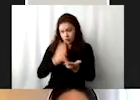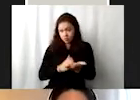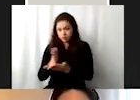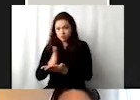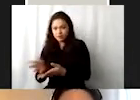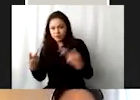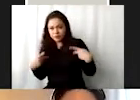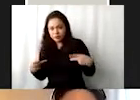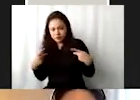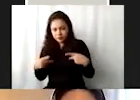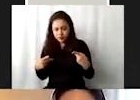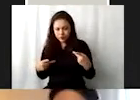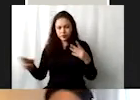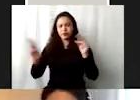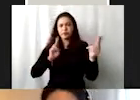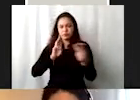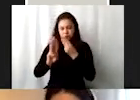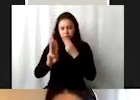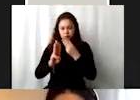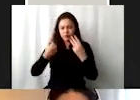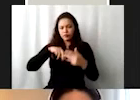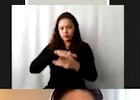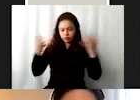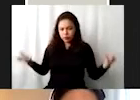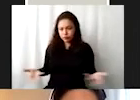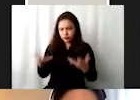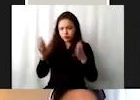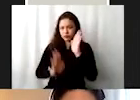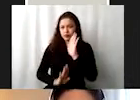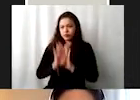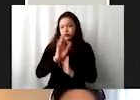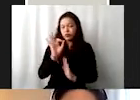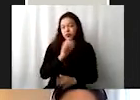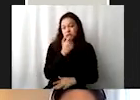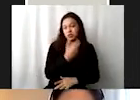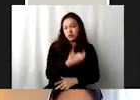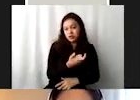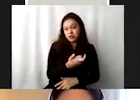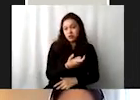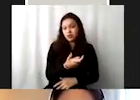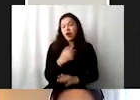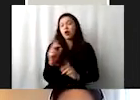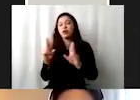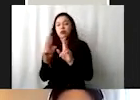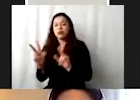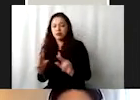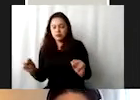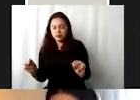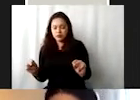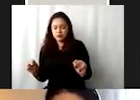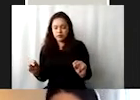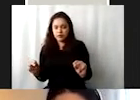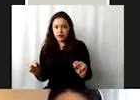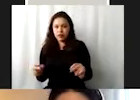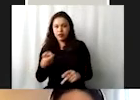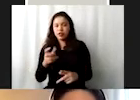y nuestra prosperidad, sea esta económica o sea de esta relacionada con la paz, pues bueno, siempre ese